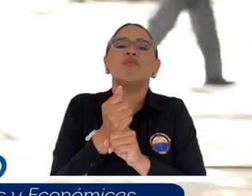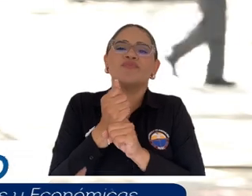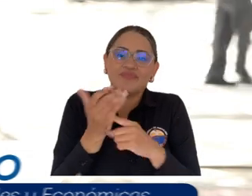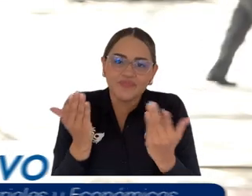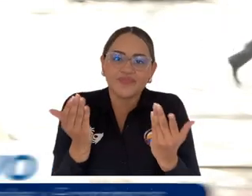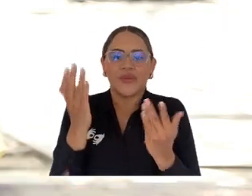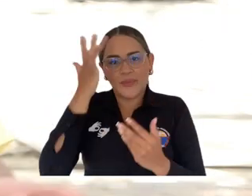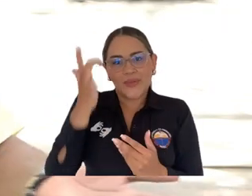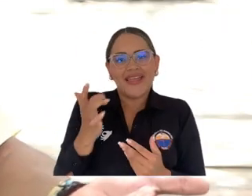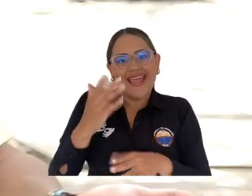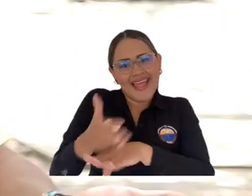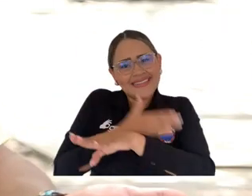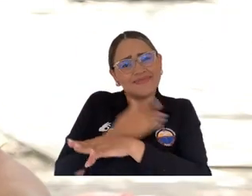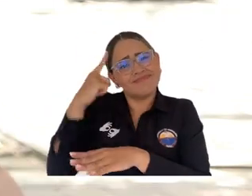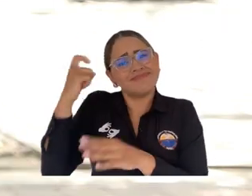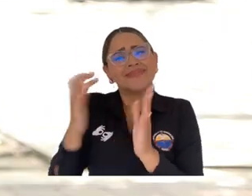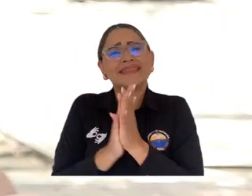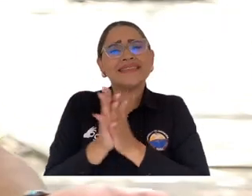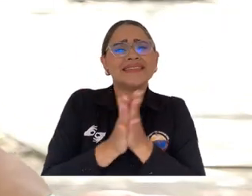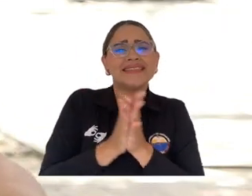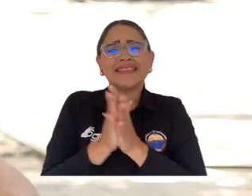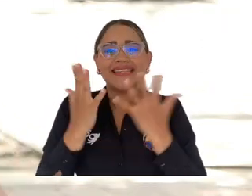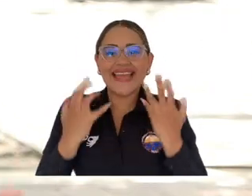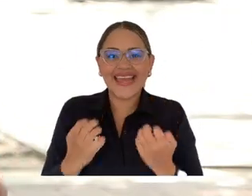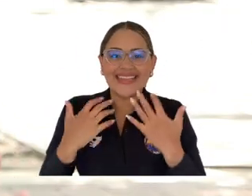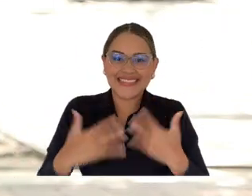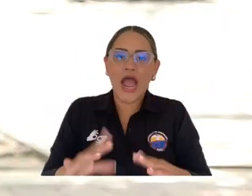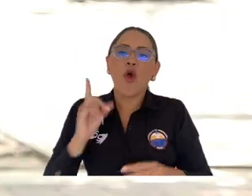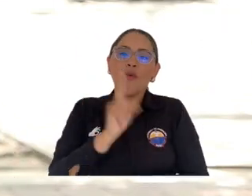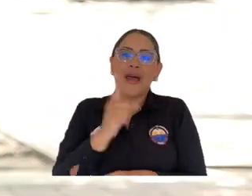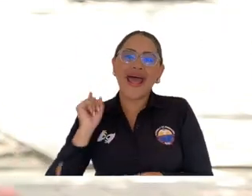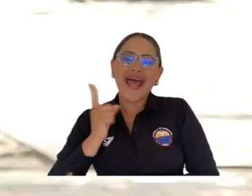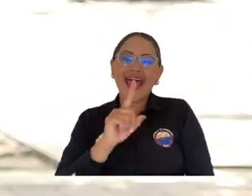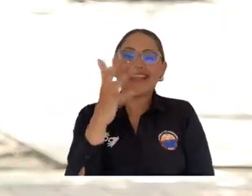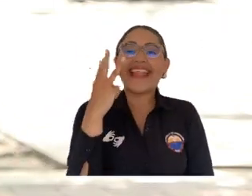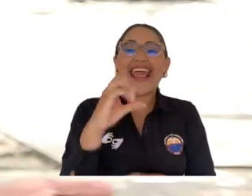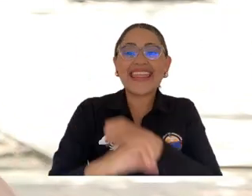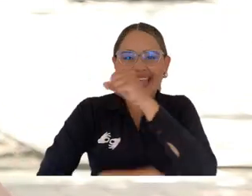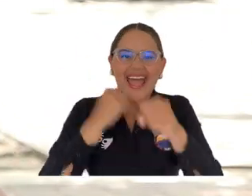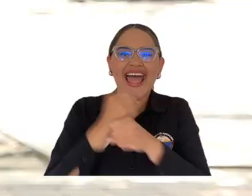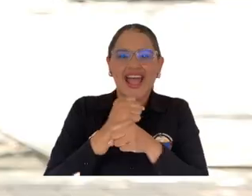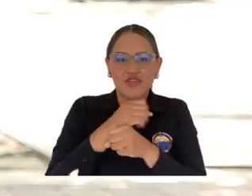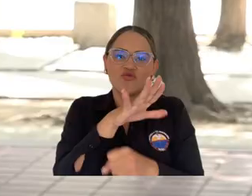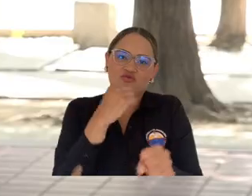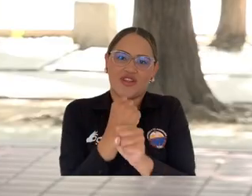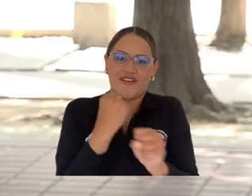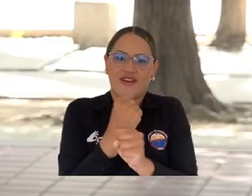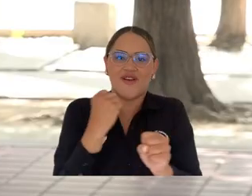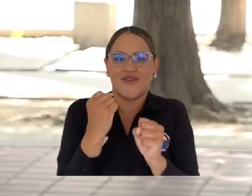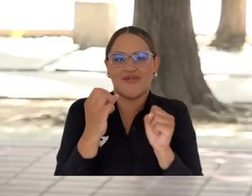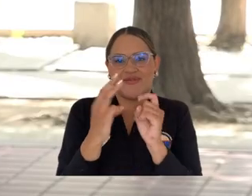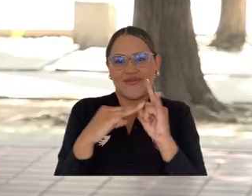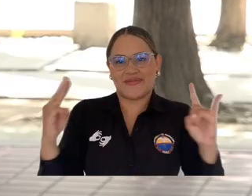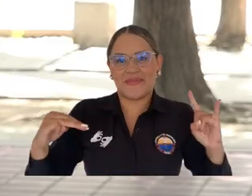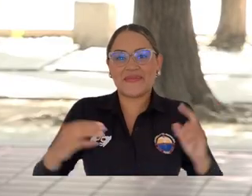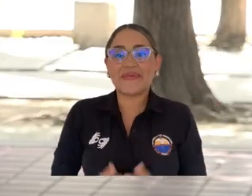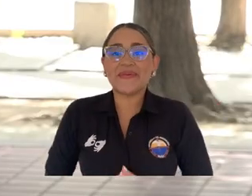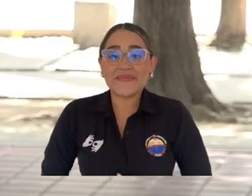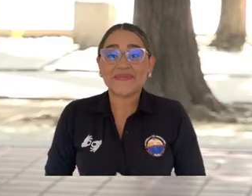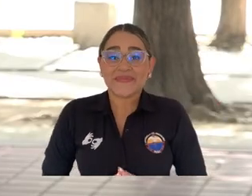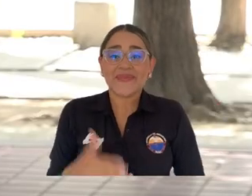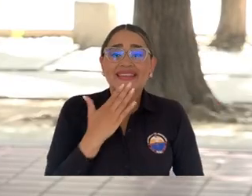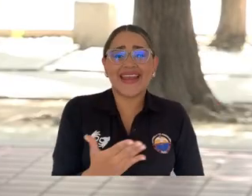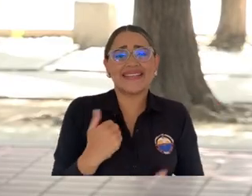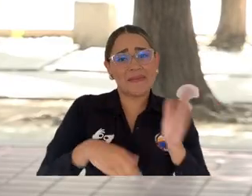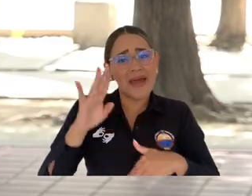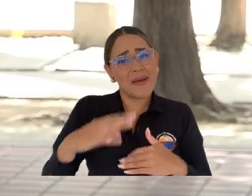ya que fue lo que había soñado durante esos 30 años que he estado vinculado en la parte universitaria. Gracias por darnos la oportunidad a todos